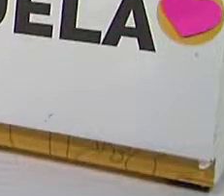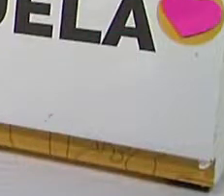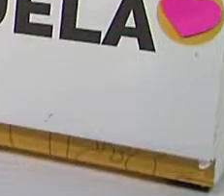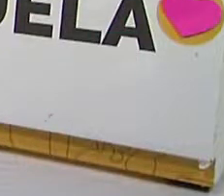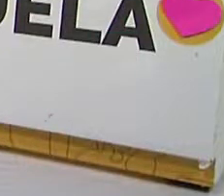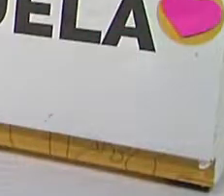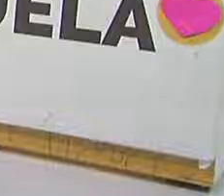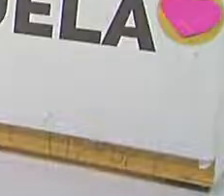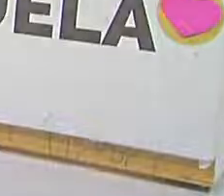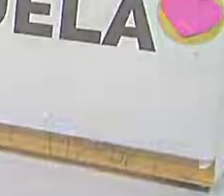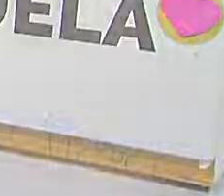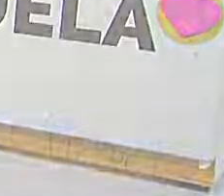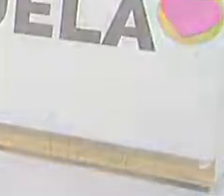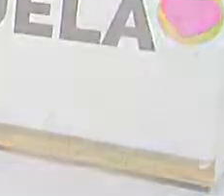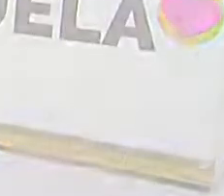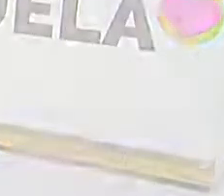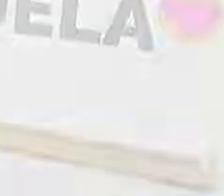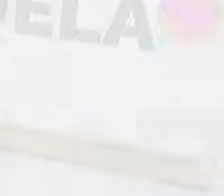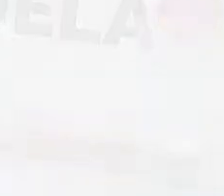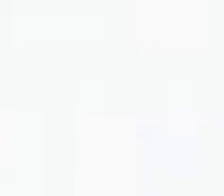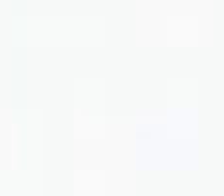¡Hasta luego! You